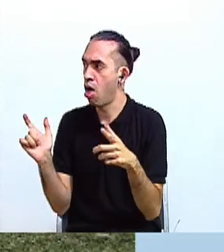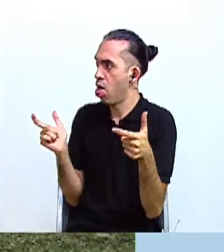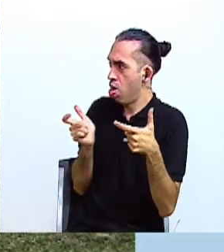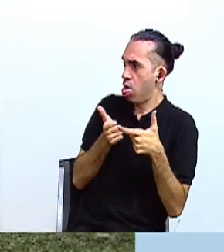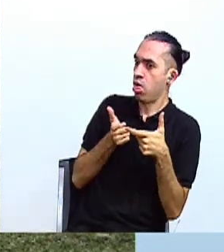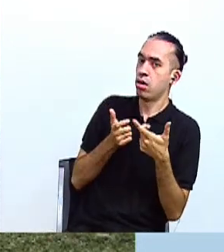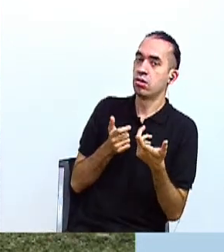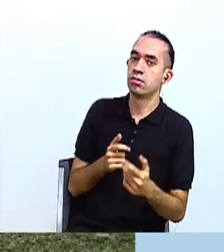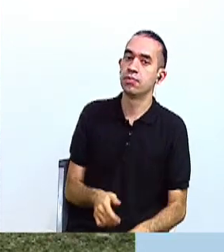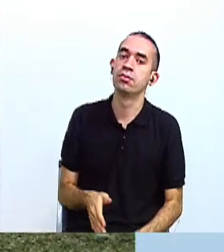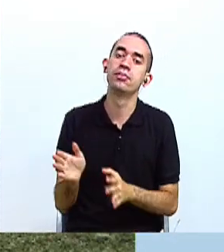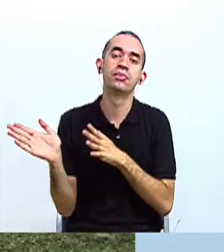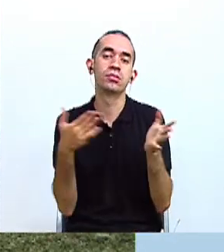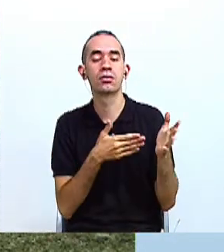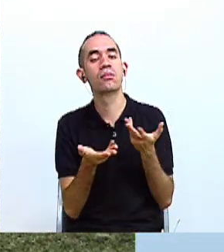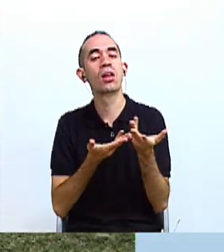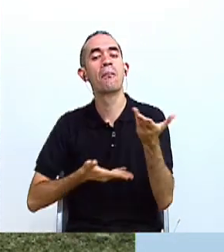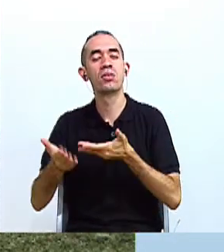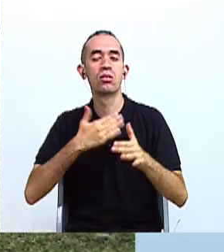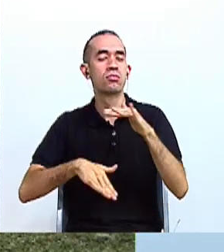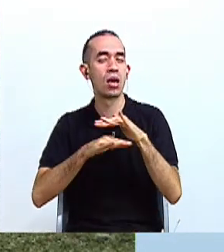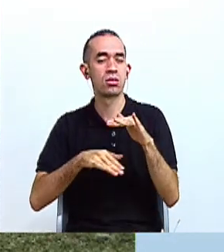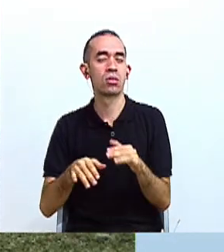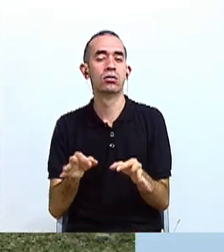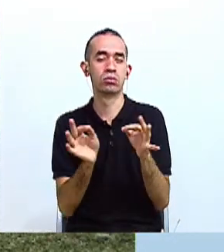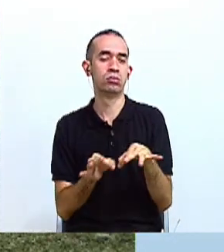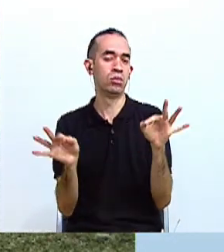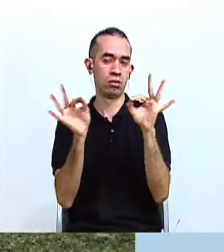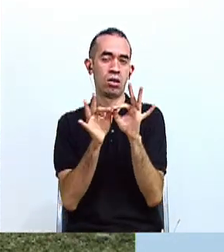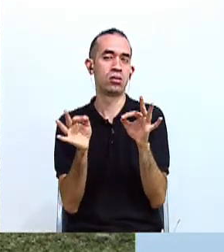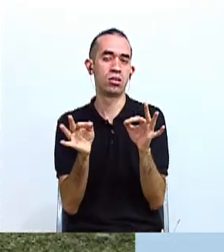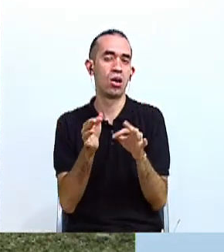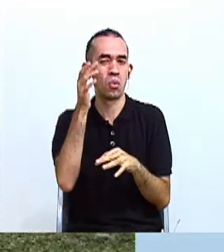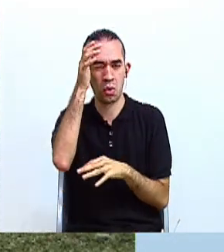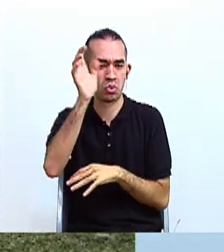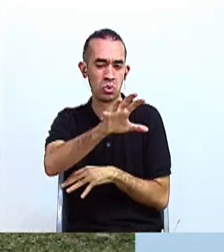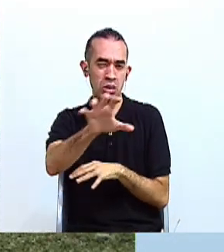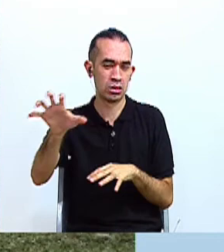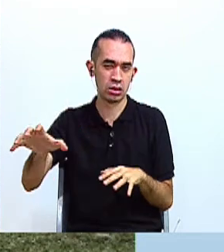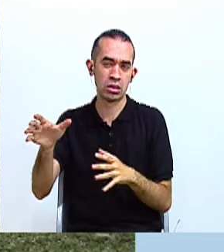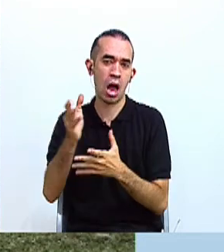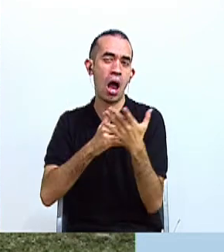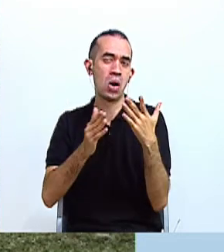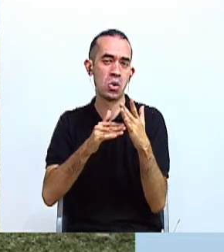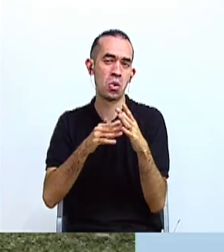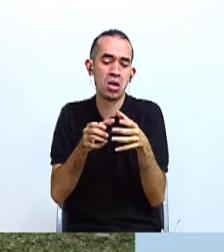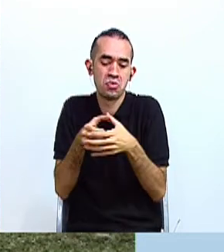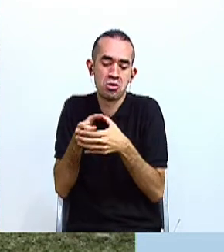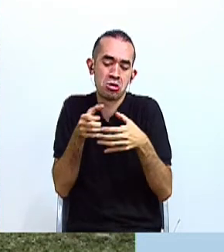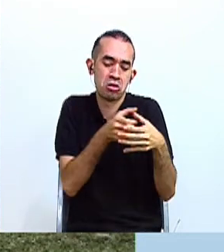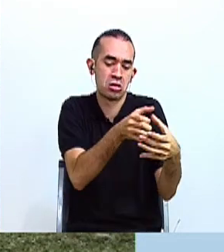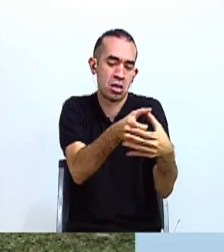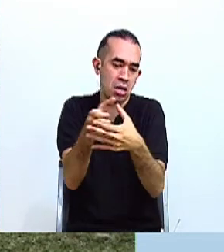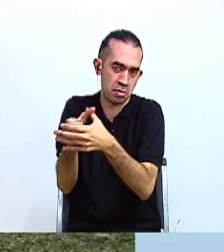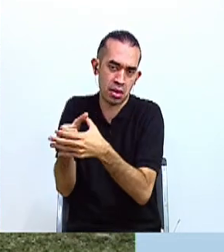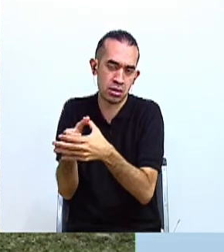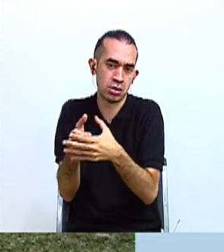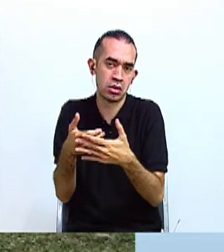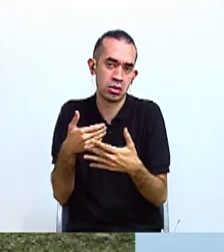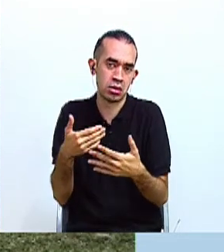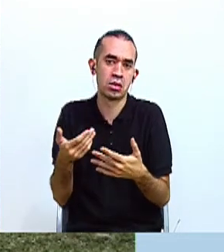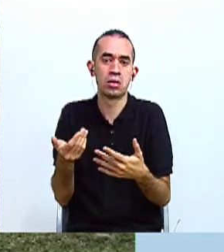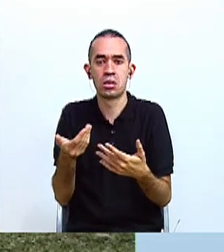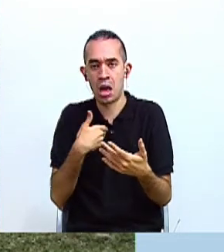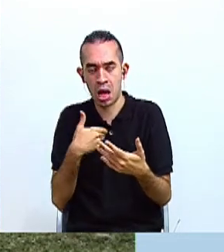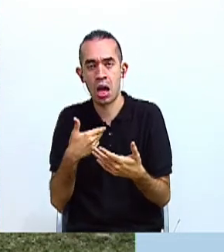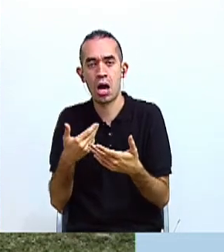el tema de los servicios básicos. Muy importante en todas estas culturas cómo algunas de estas reservas pues sí cuentan con servicios como agua